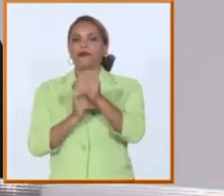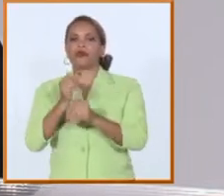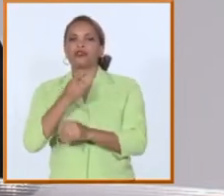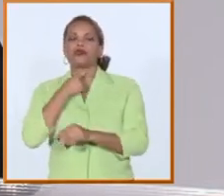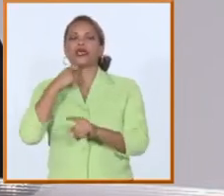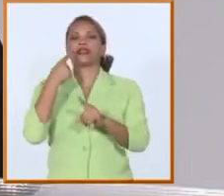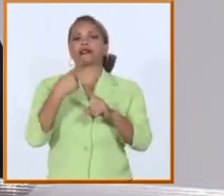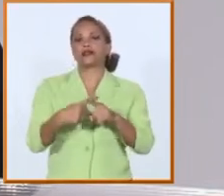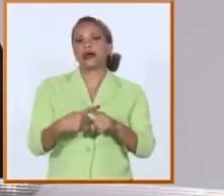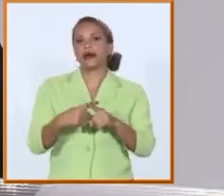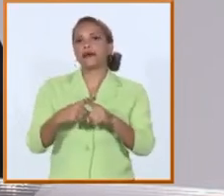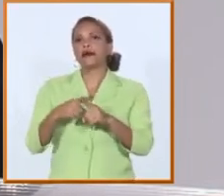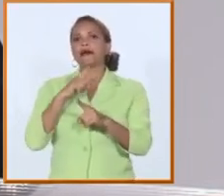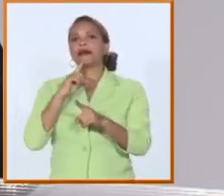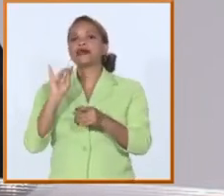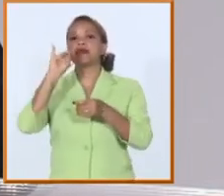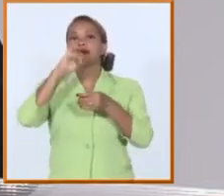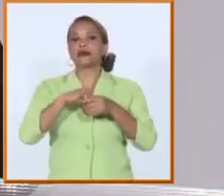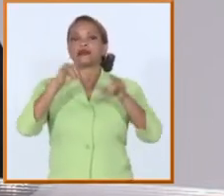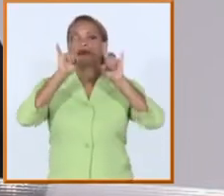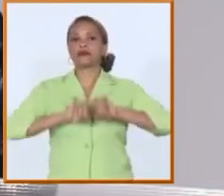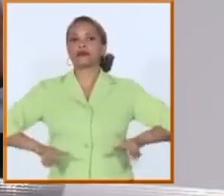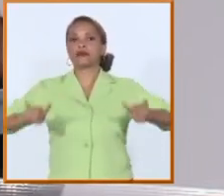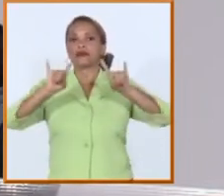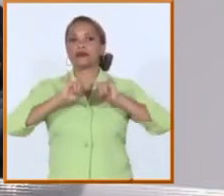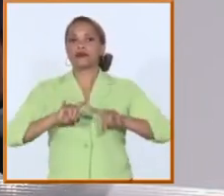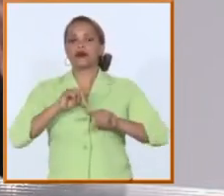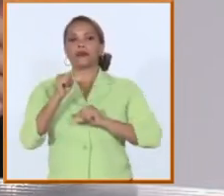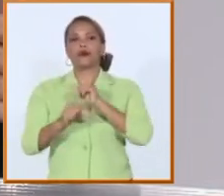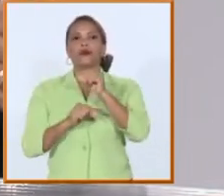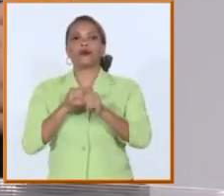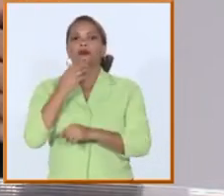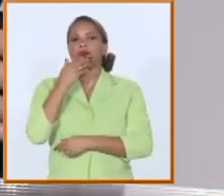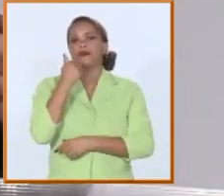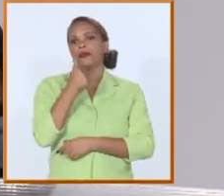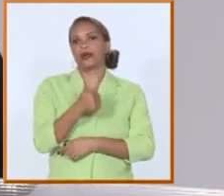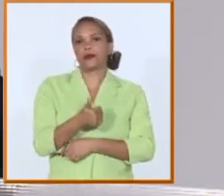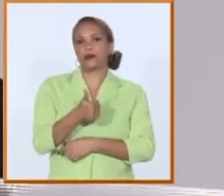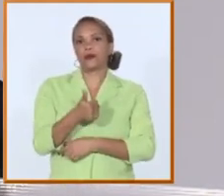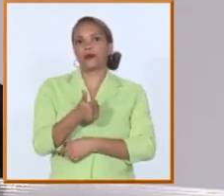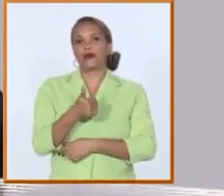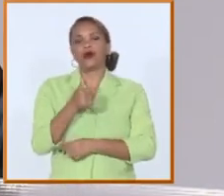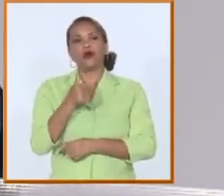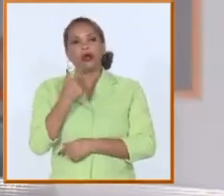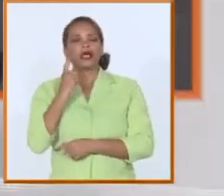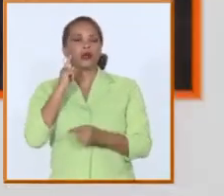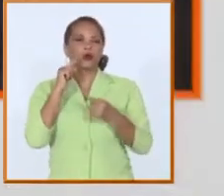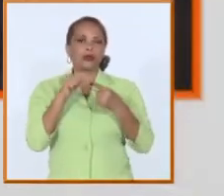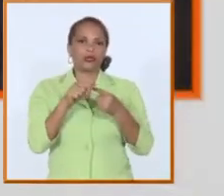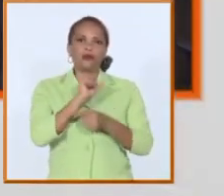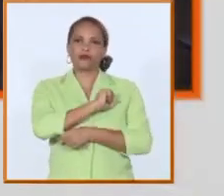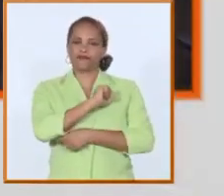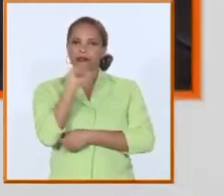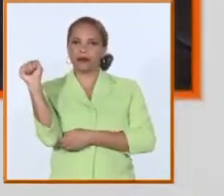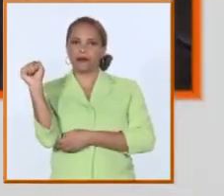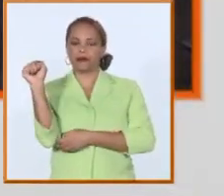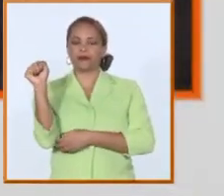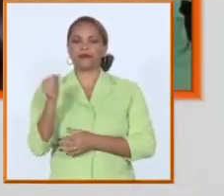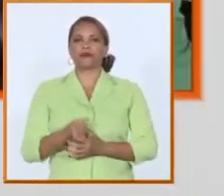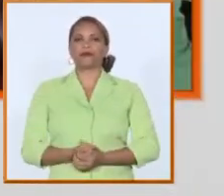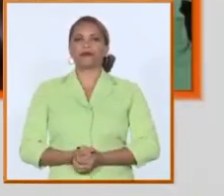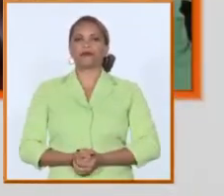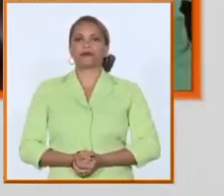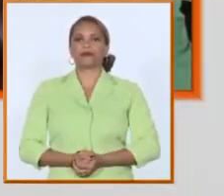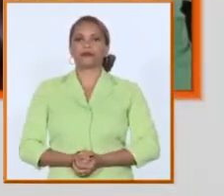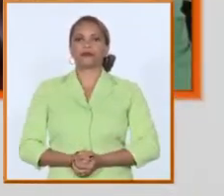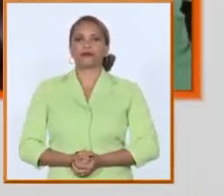y de ingresos a la educación superior sean cada vez más exitosos y consigan estos objetivos estas metas primarias